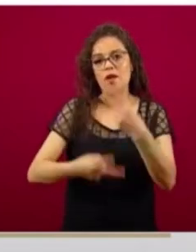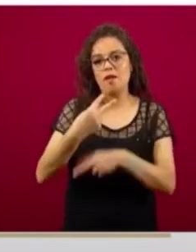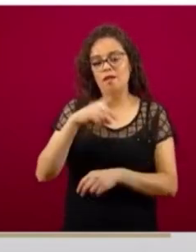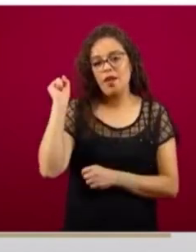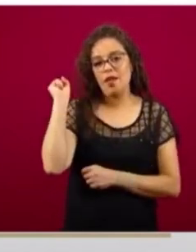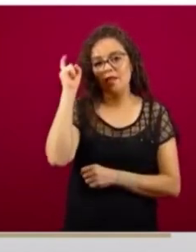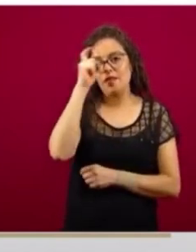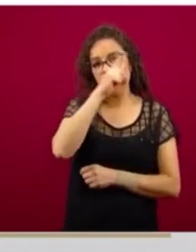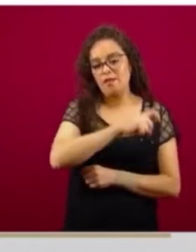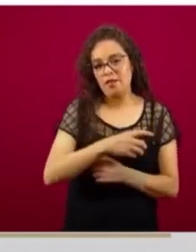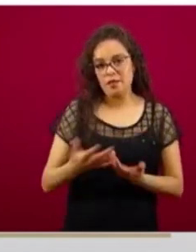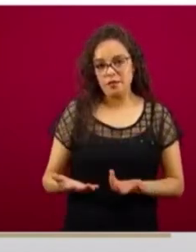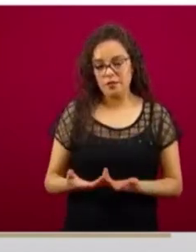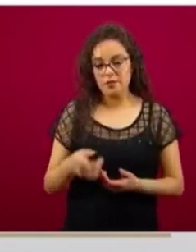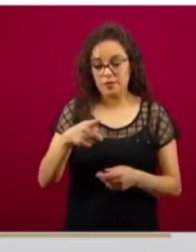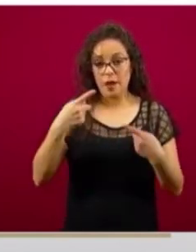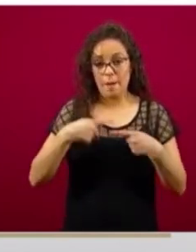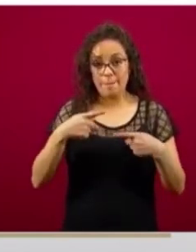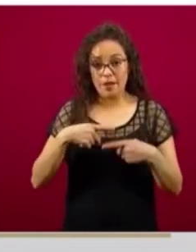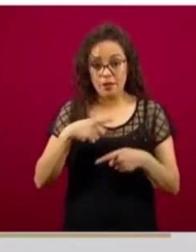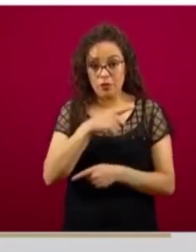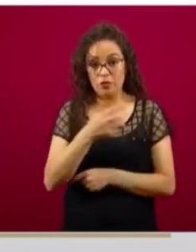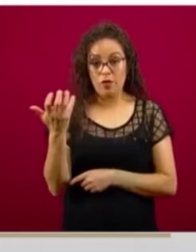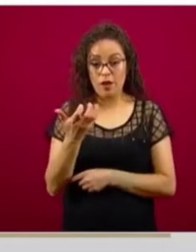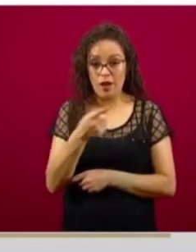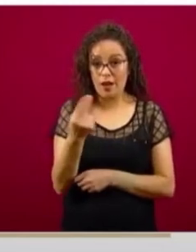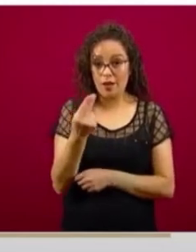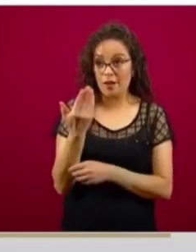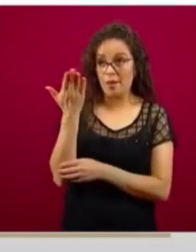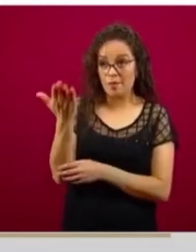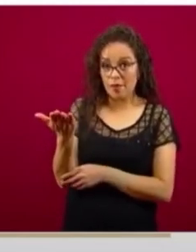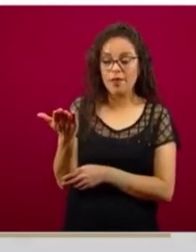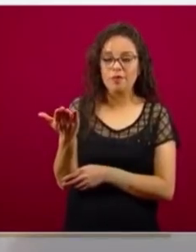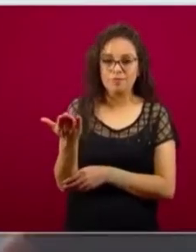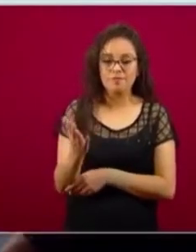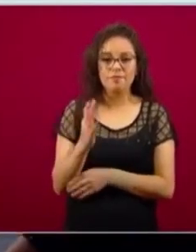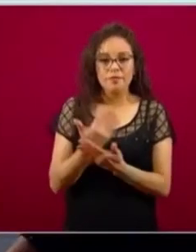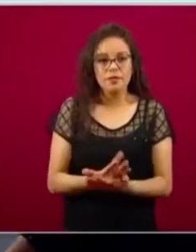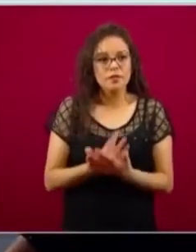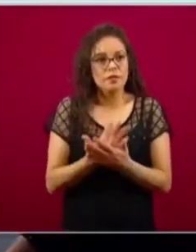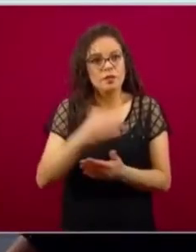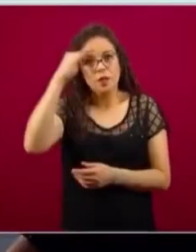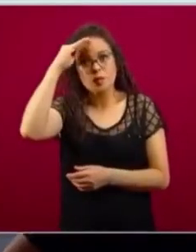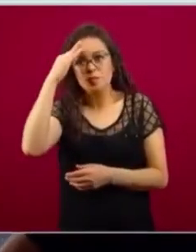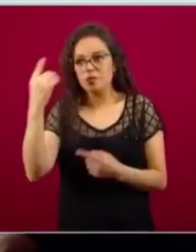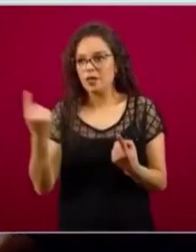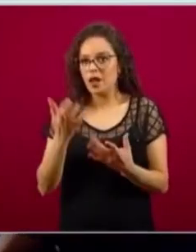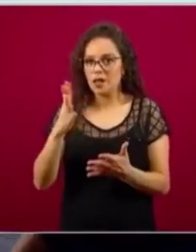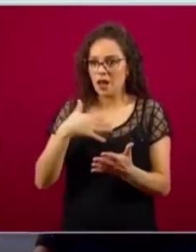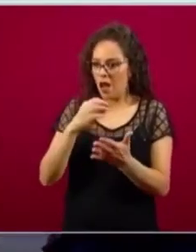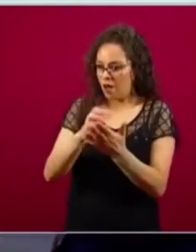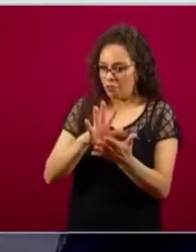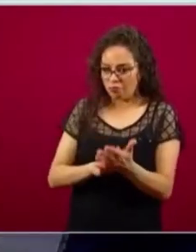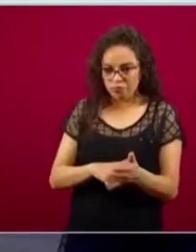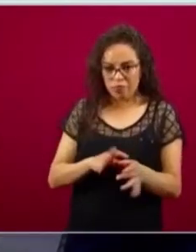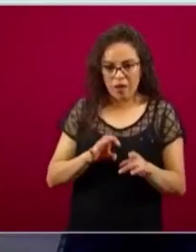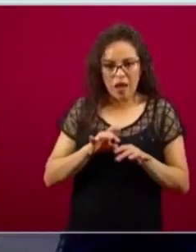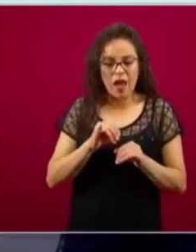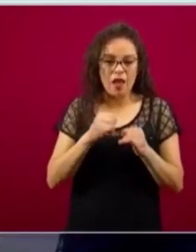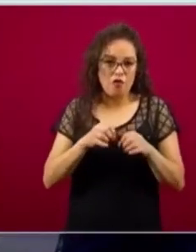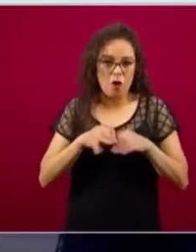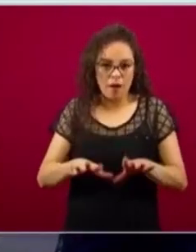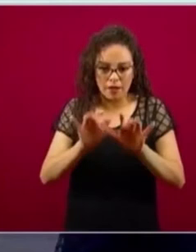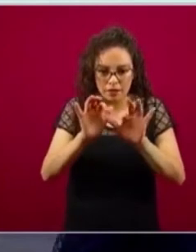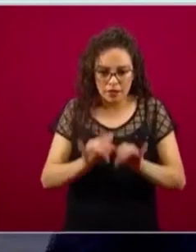se queda un poco volando, se queda con la expectativa de que ya llenó una información y que esto no pueda